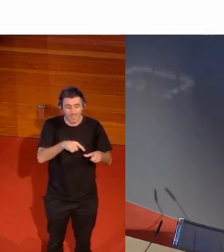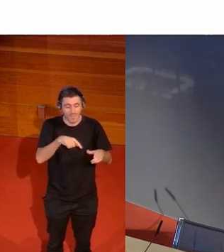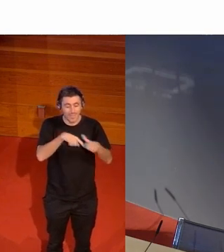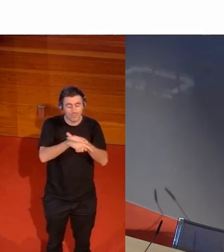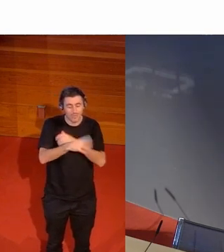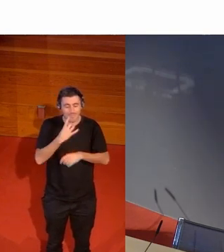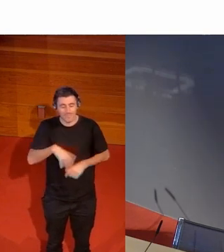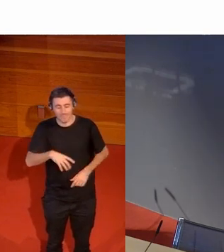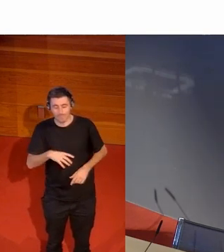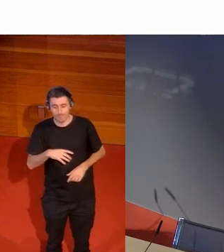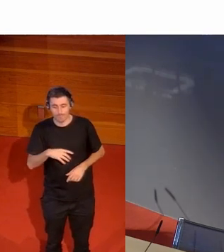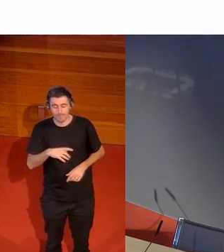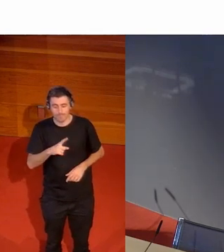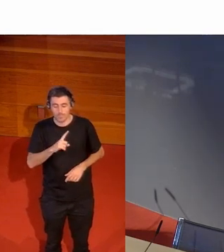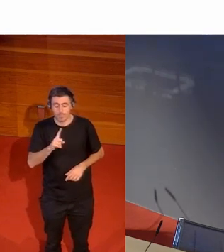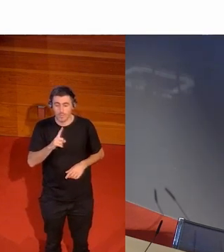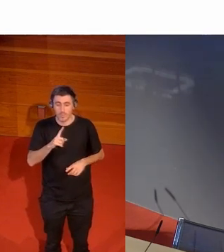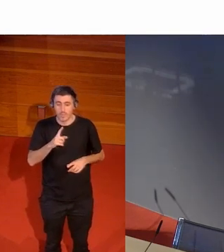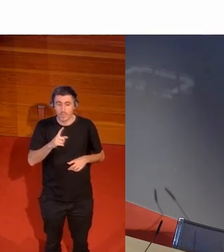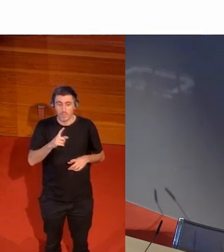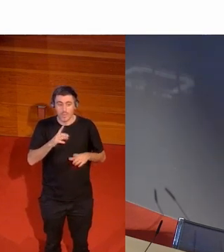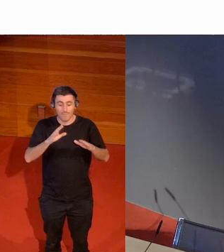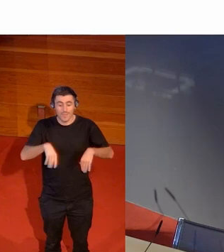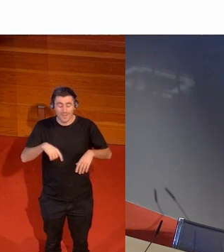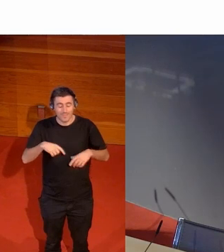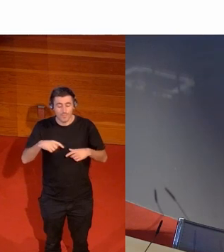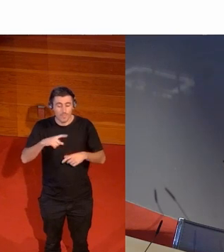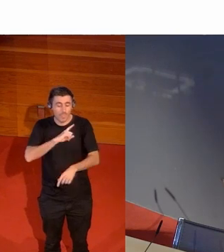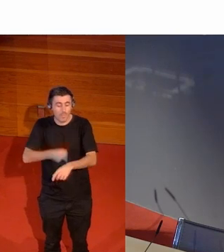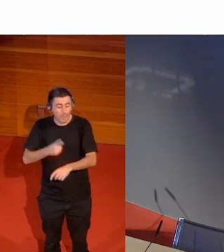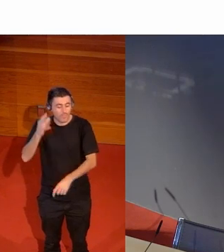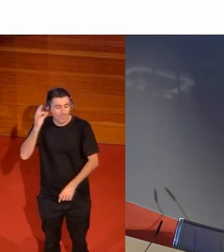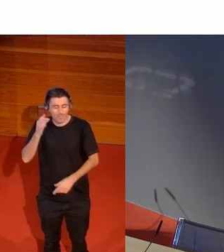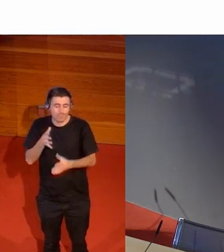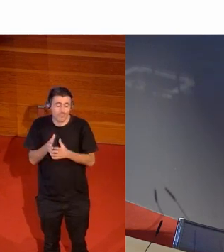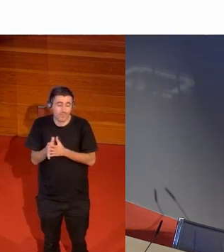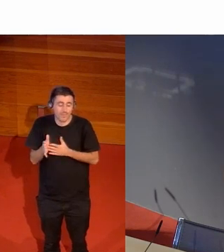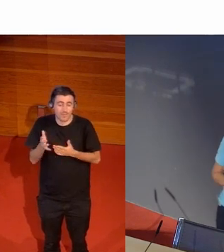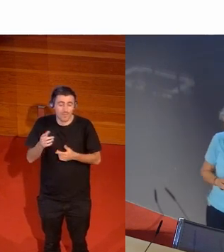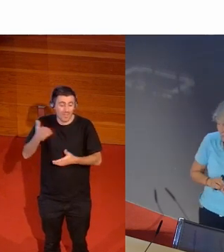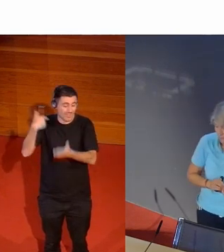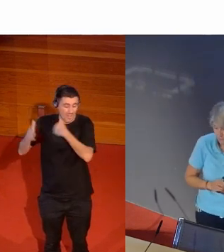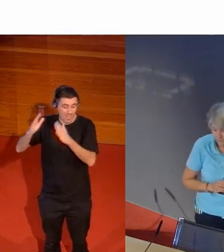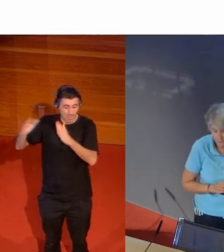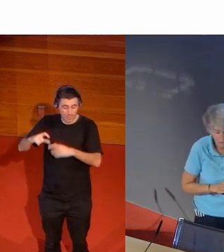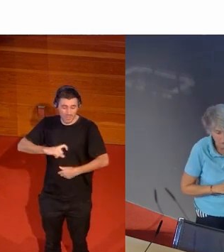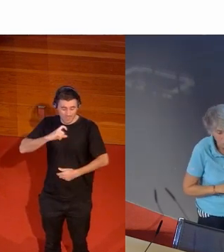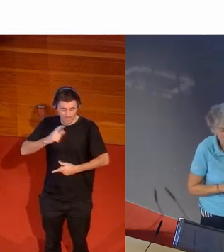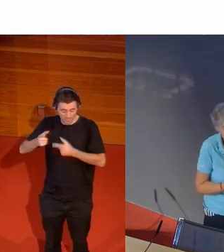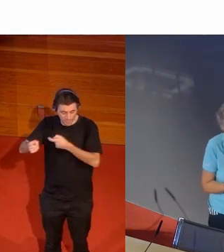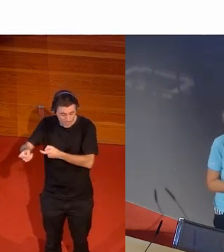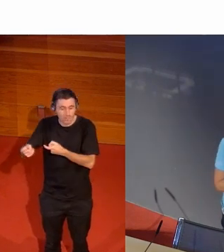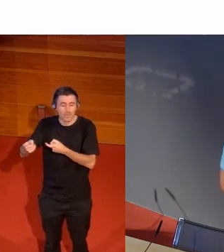no era deporte de competición era más bien como ejercicios físicos hábitos de salud y poco más y